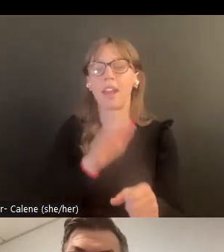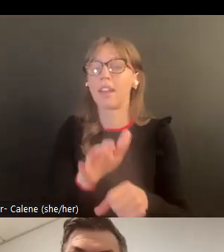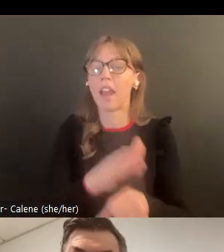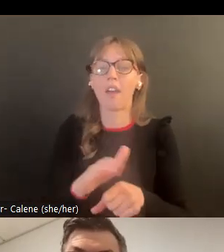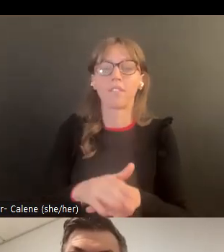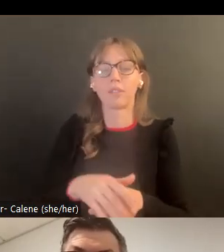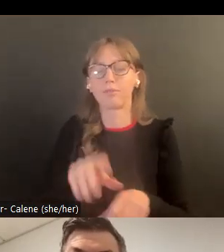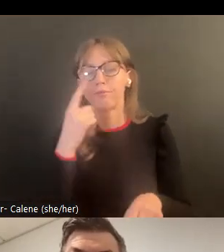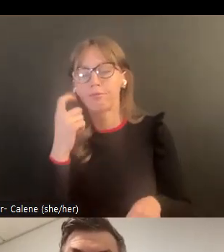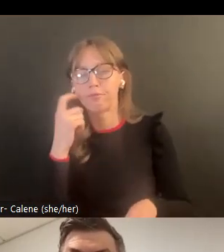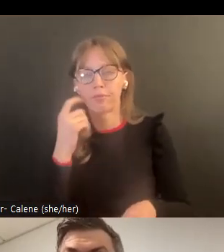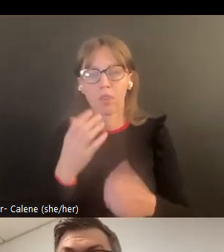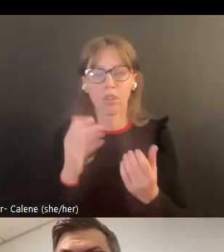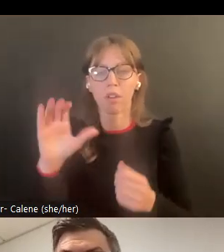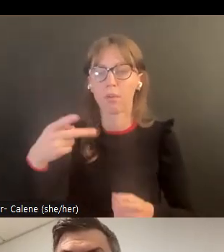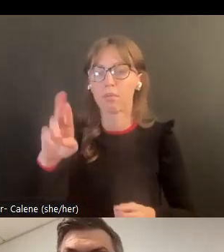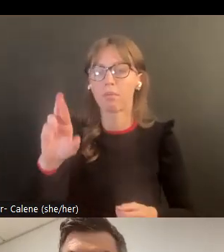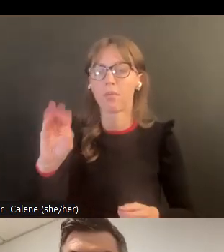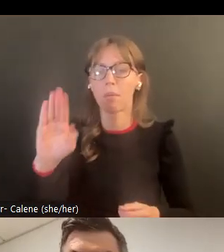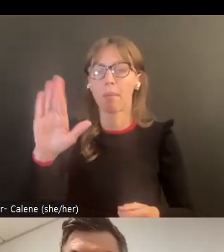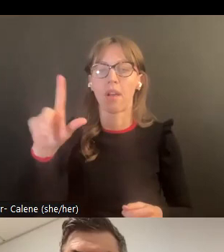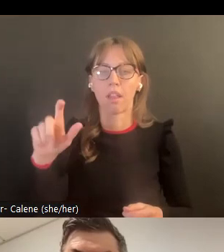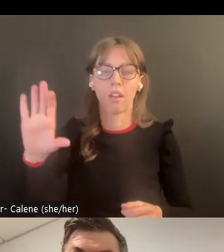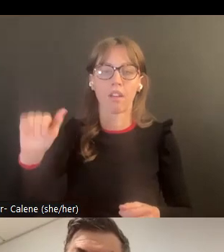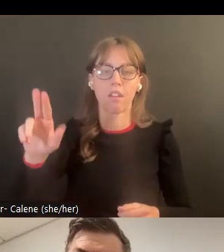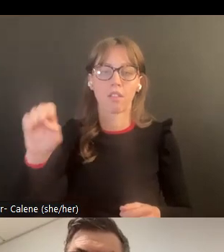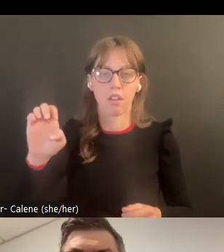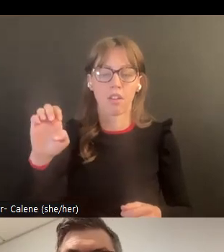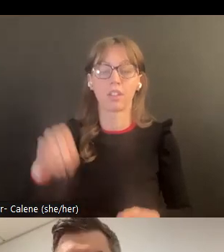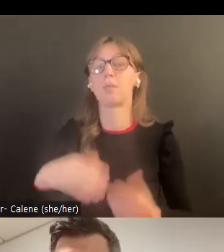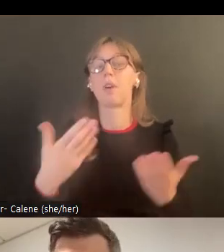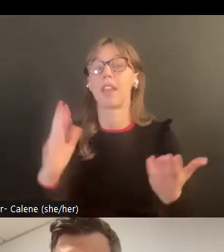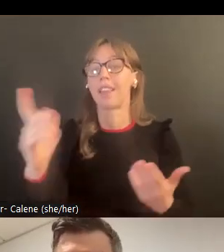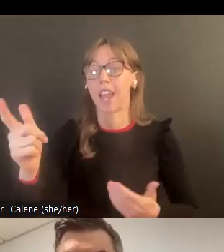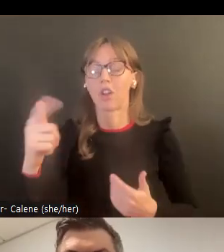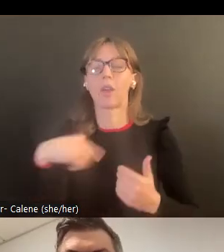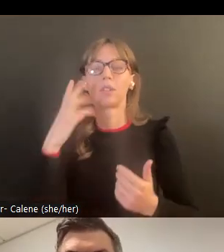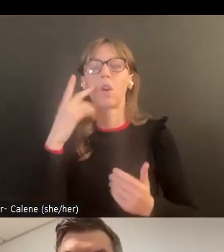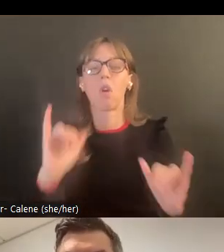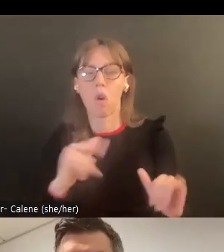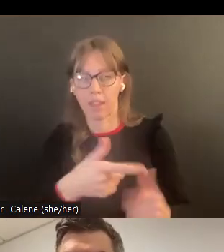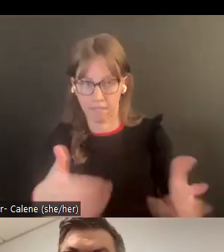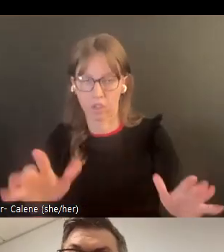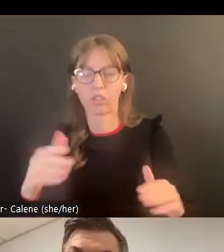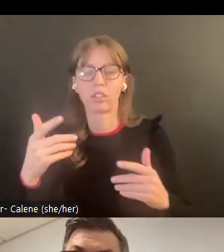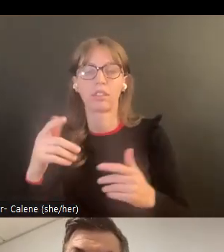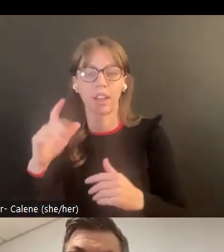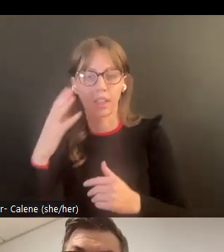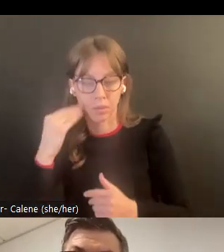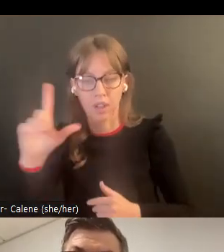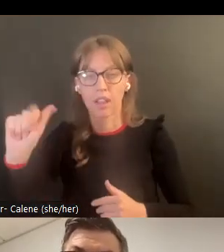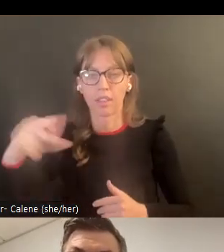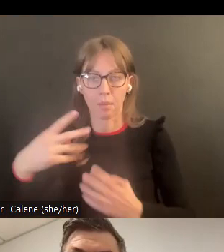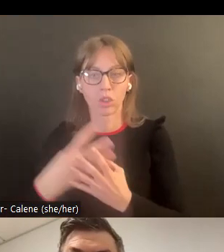casos, van a ver el formulario. Incluso el fiscal, los jueces, oficiales de probatoria, comisionadores de lo que